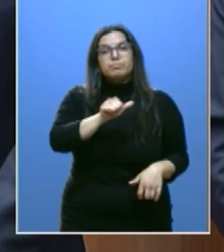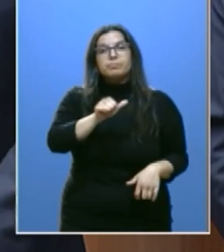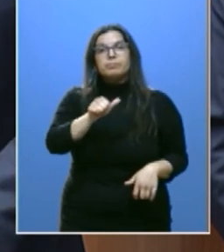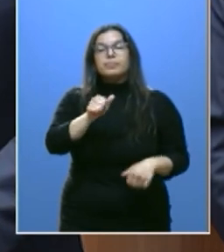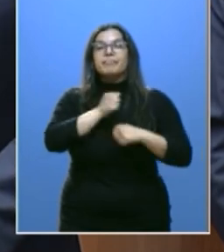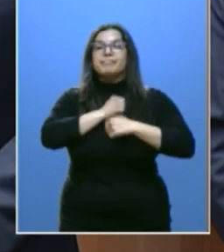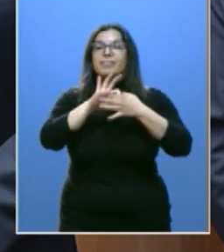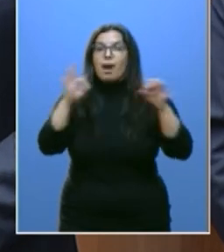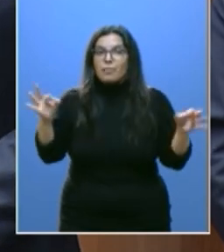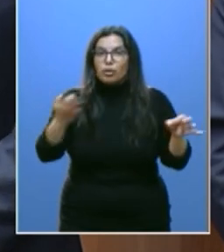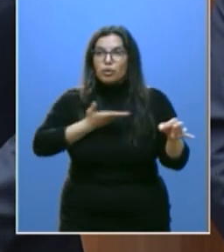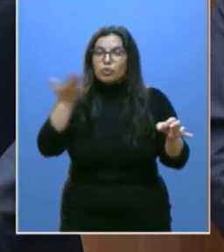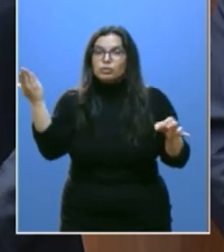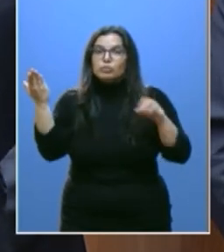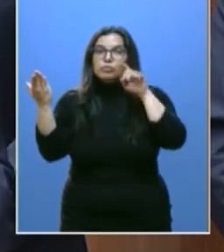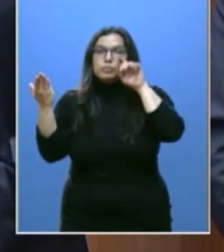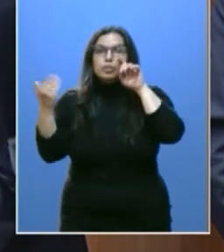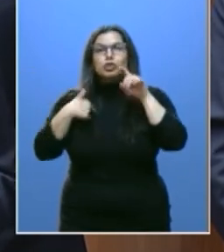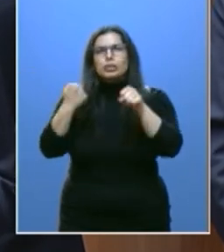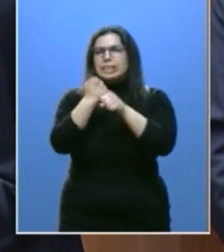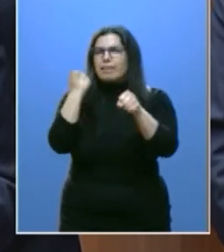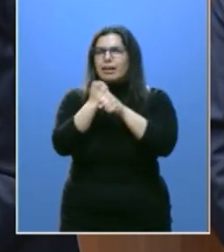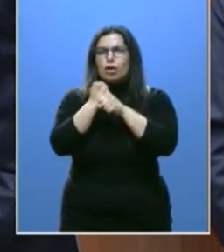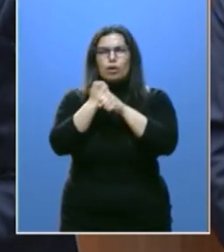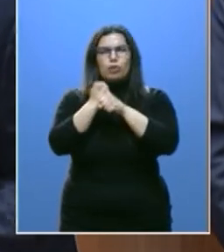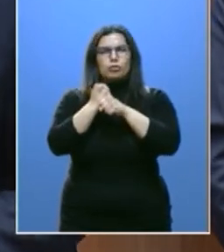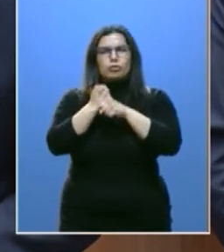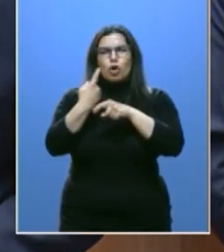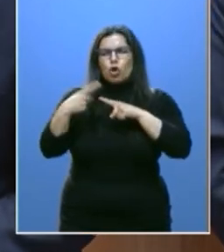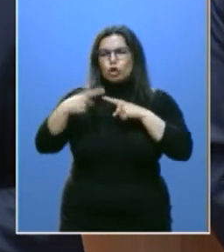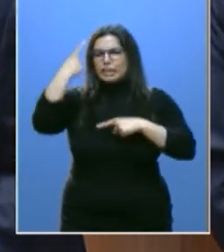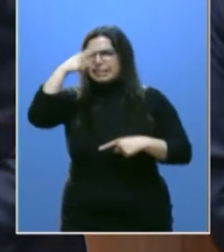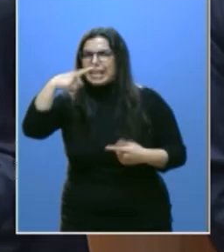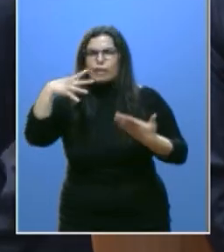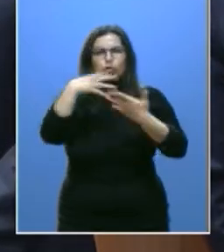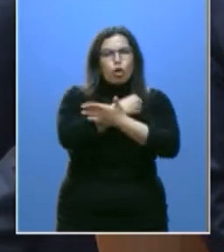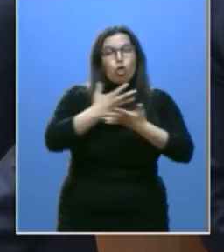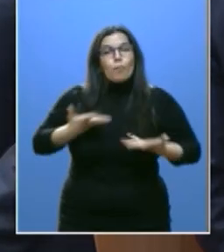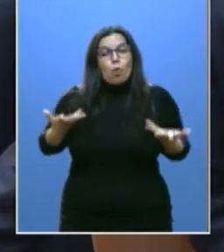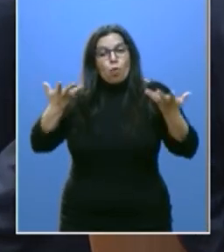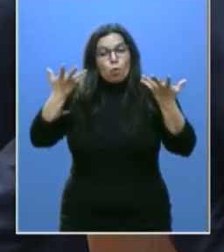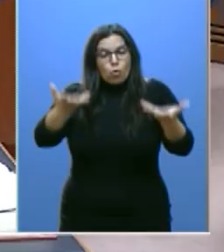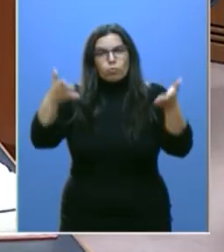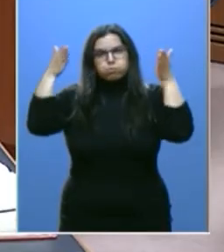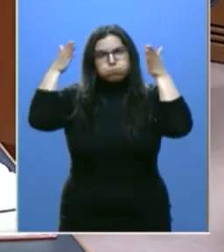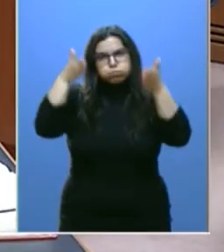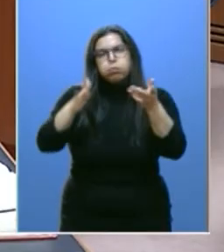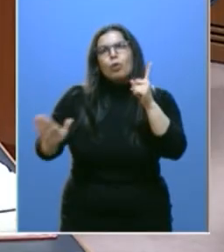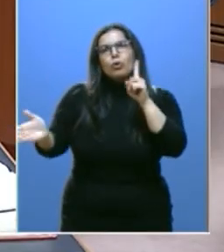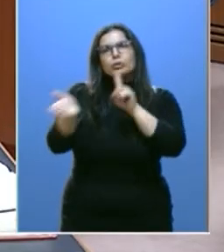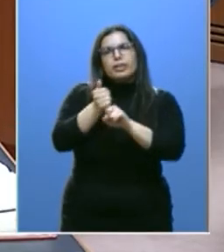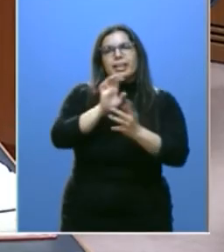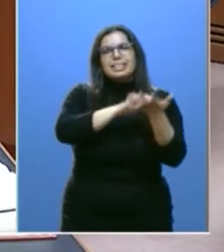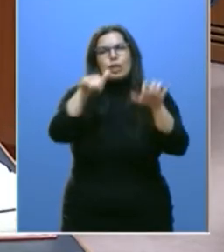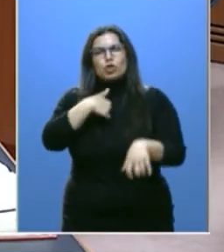queridos amigos, voy a poner todo mi trabajo, todos mis conocimientos, toda mi voluntad para conseguir esa Castilla y León